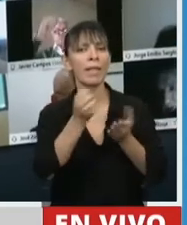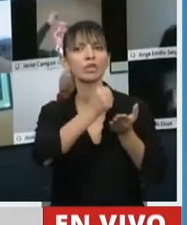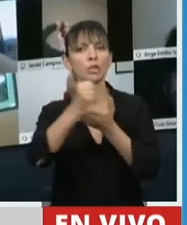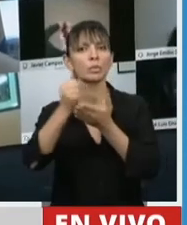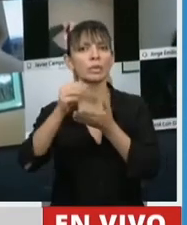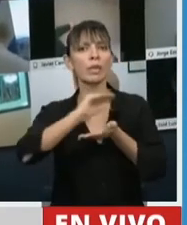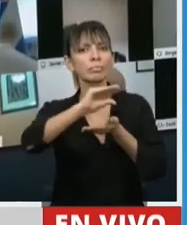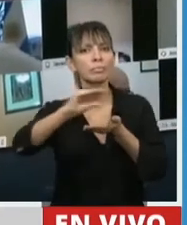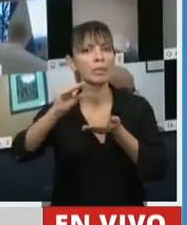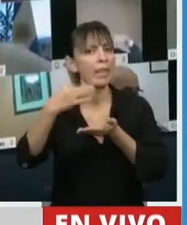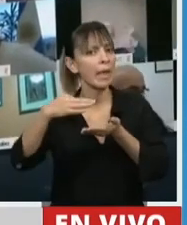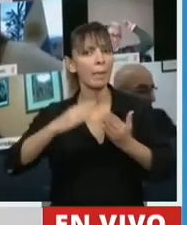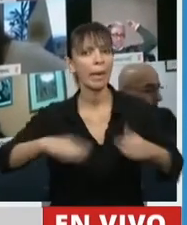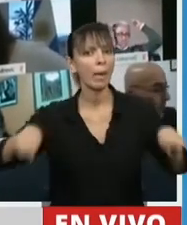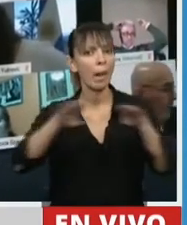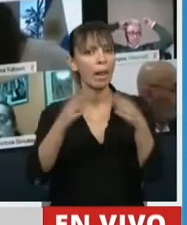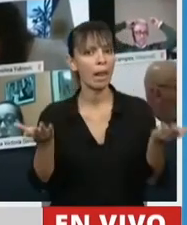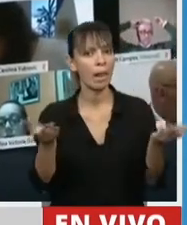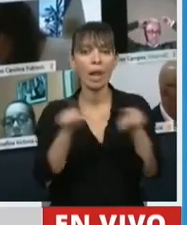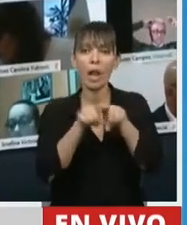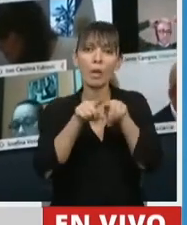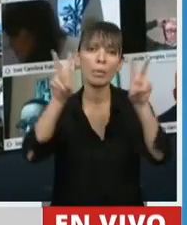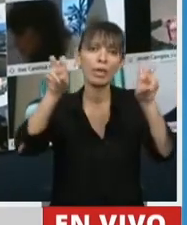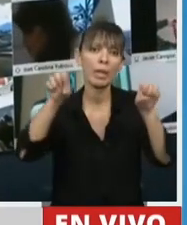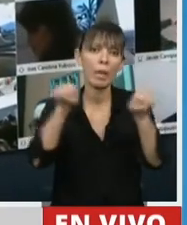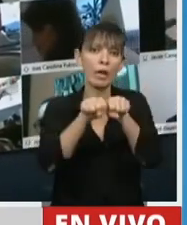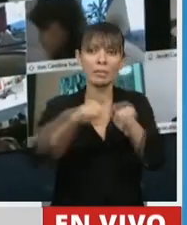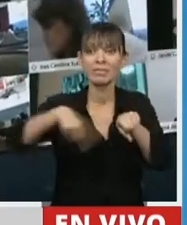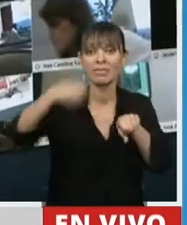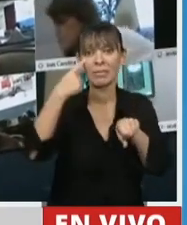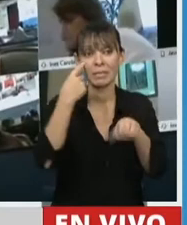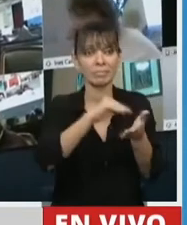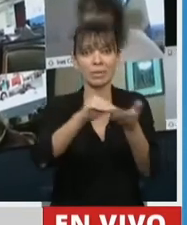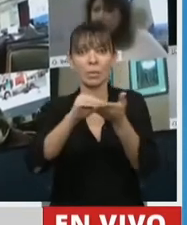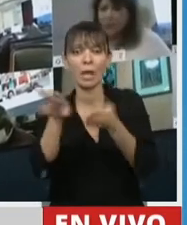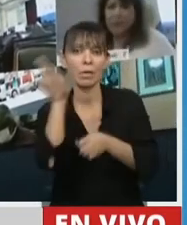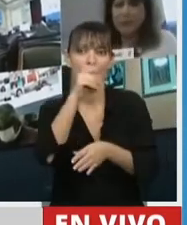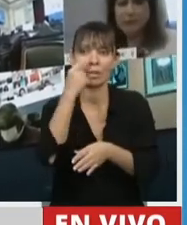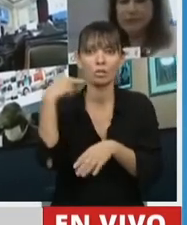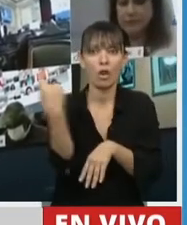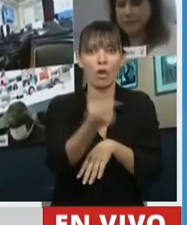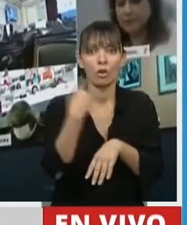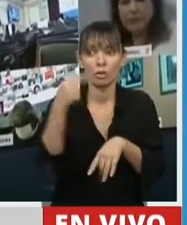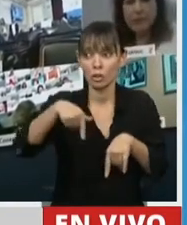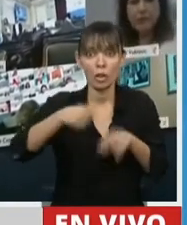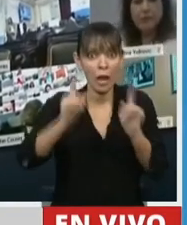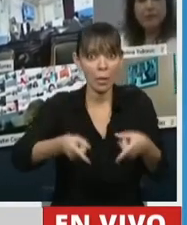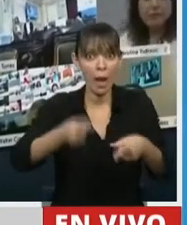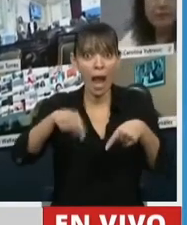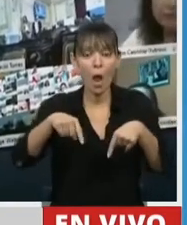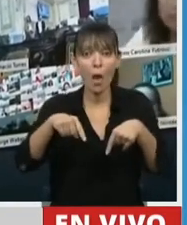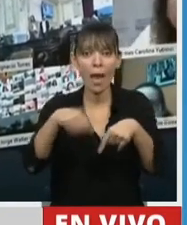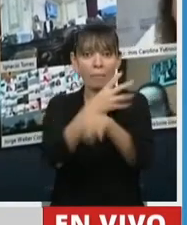al transporte. Y lo mismo pasa con la conectividad. Fíjense, somos diputados y diputadas y tenemos problemas a pesar de la buena